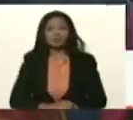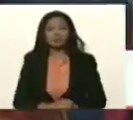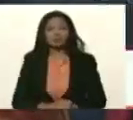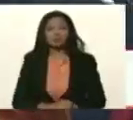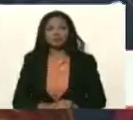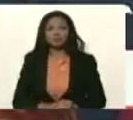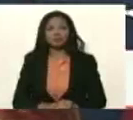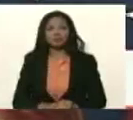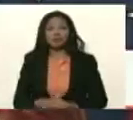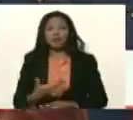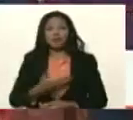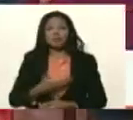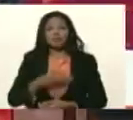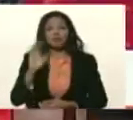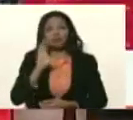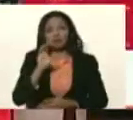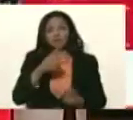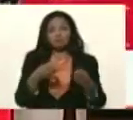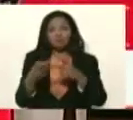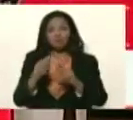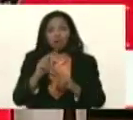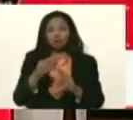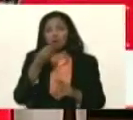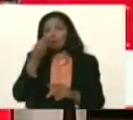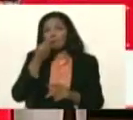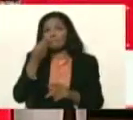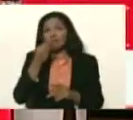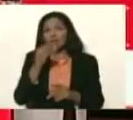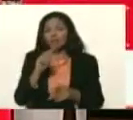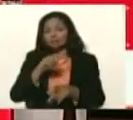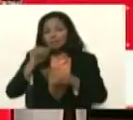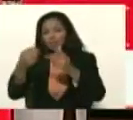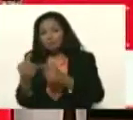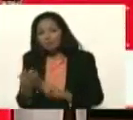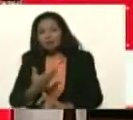La alcaldía de Caracas los invite a una cena navideña más tarde.